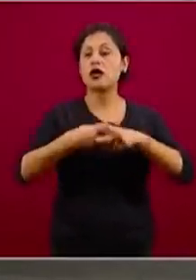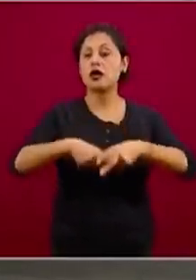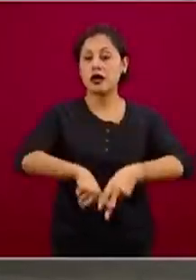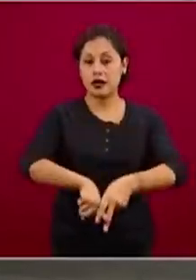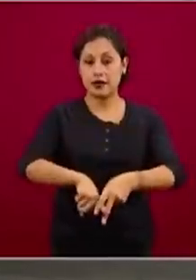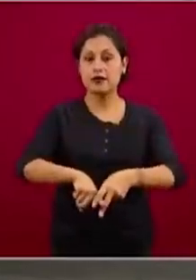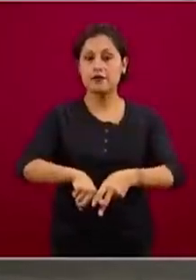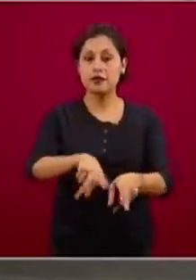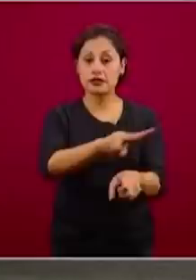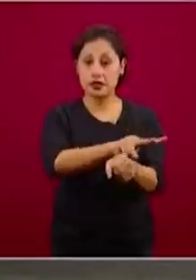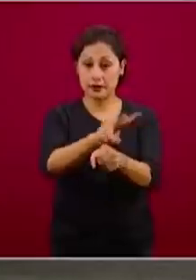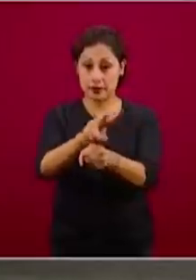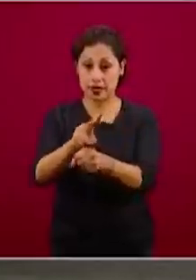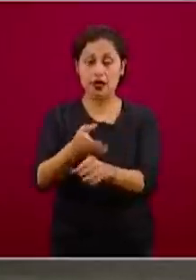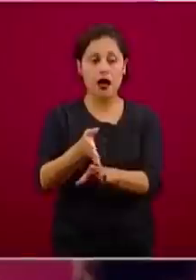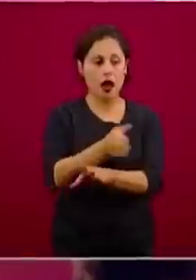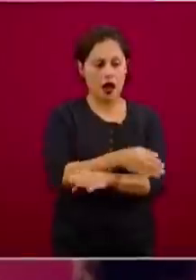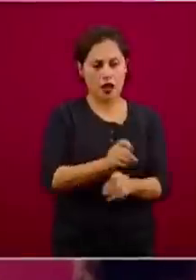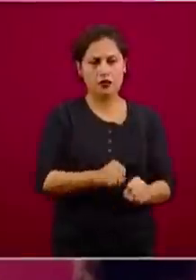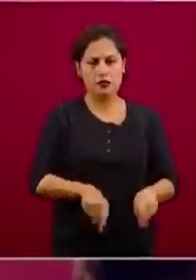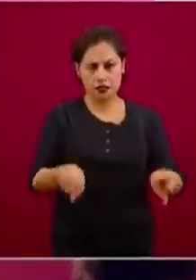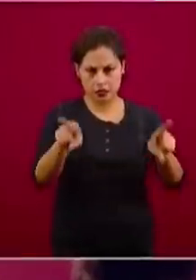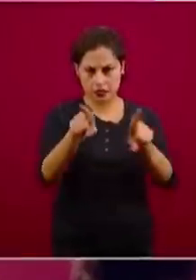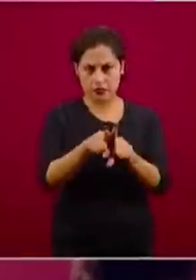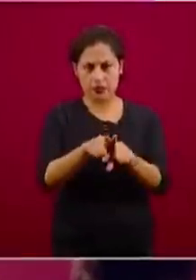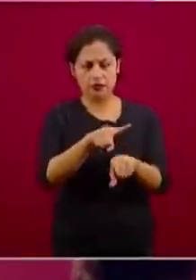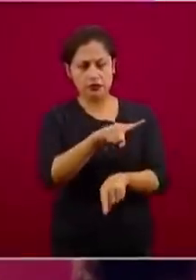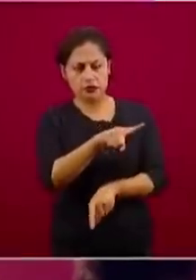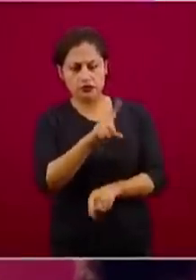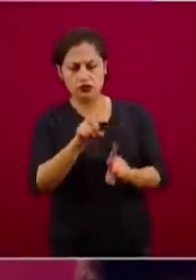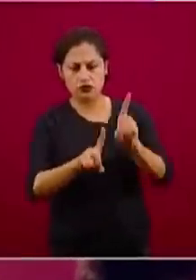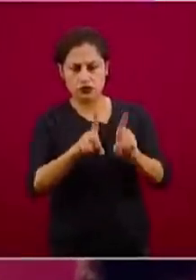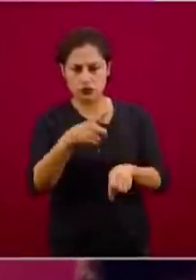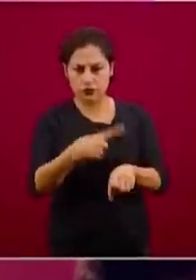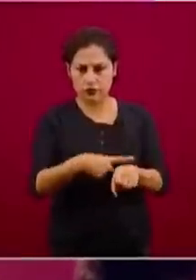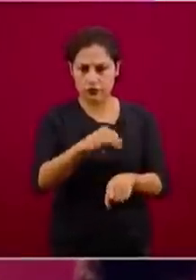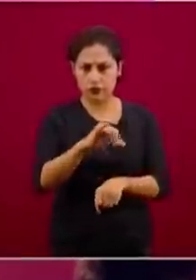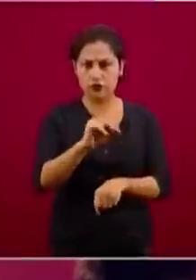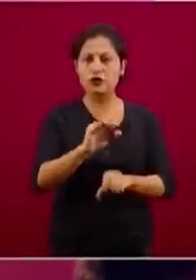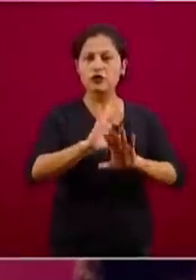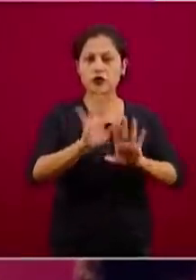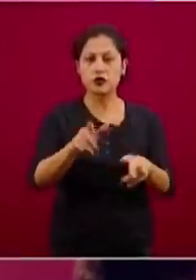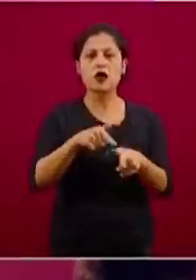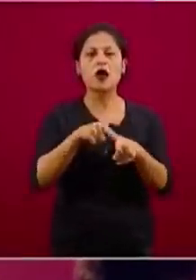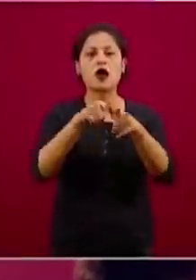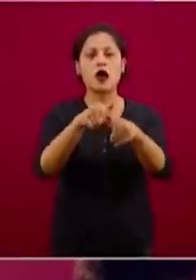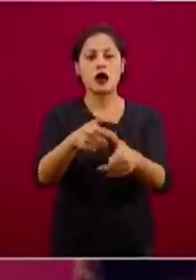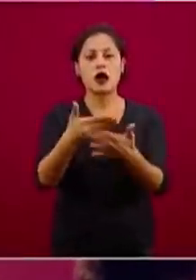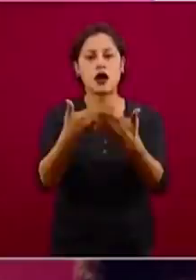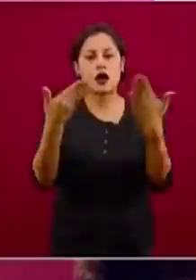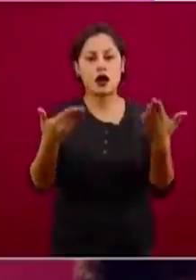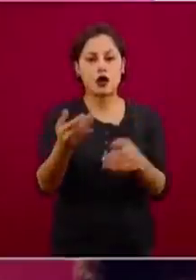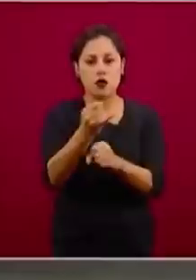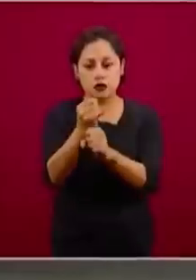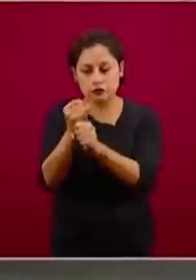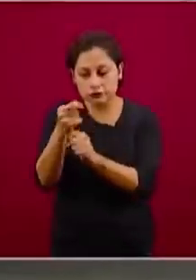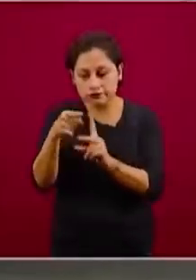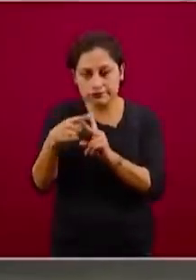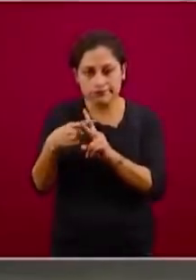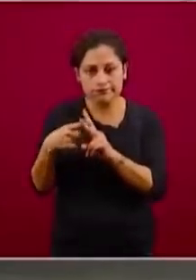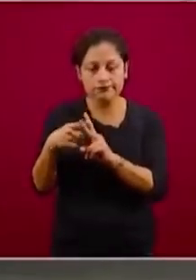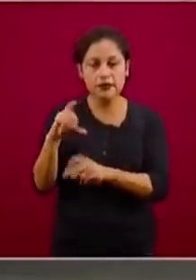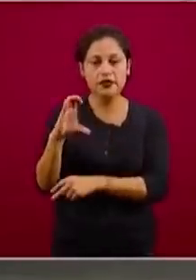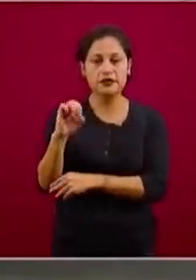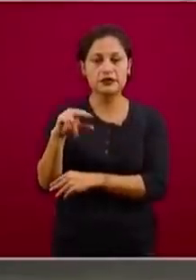hacía centrada en casos sospechosos, que ha continuado, se ha hecho la vigilancia Sentinel, que es este modelo